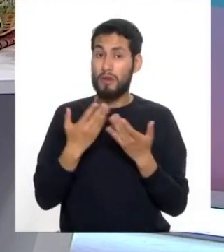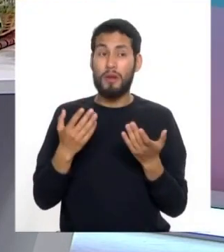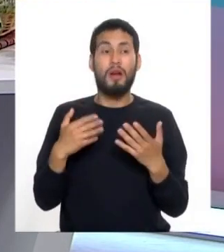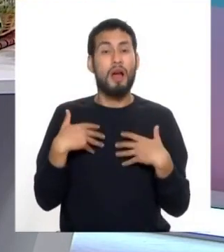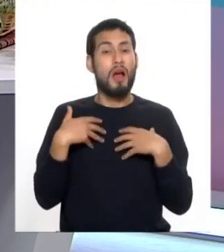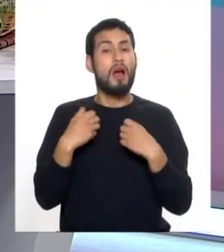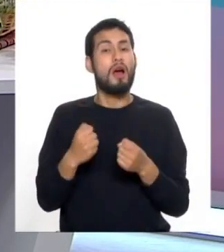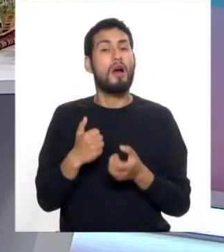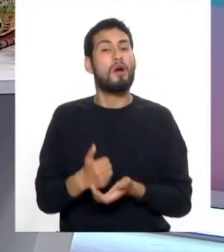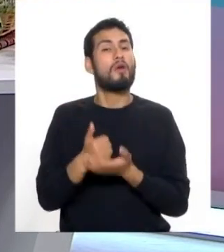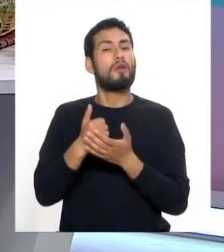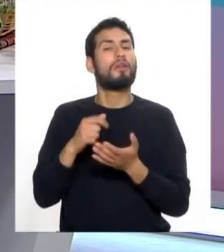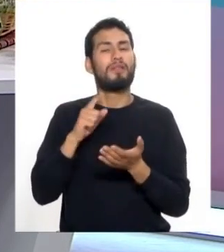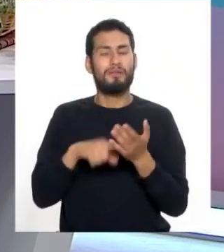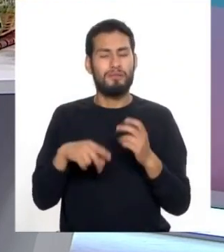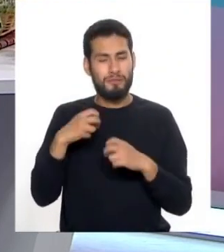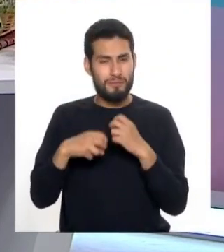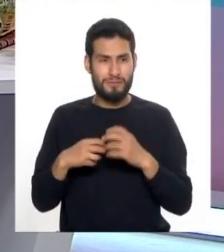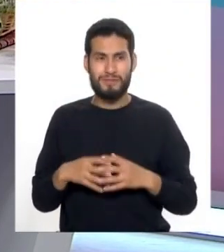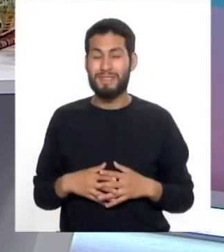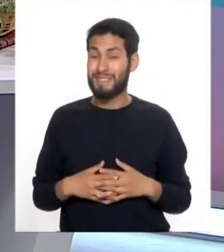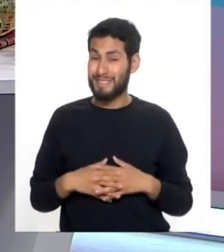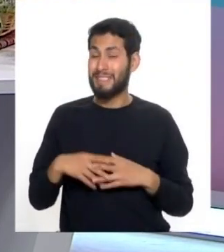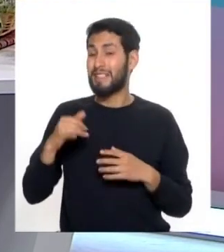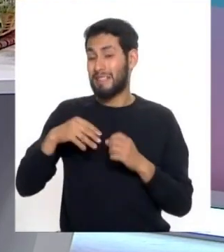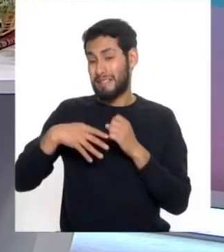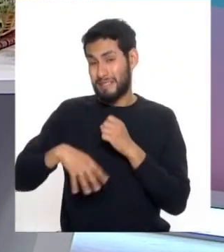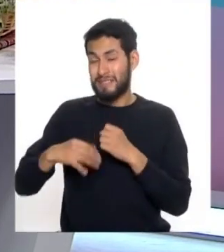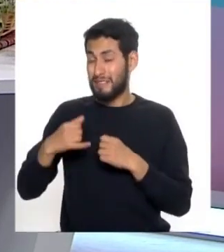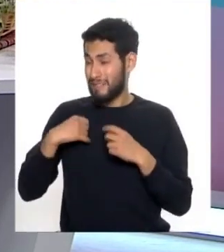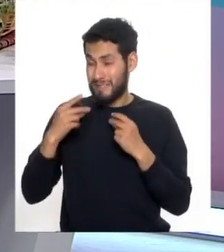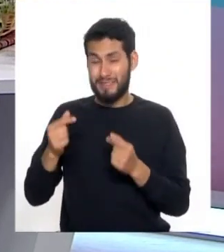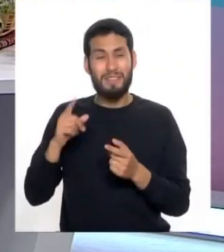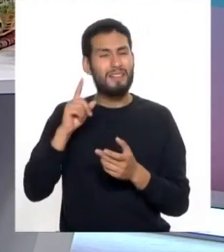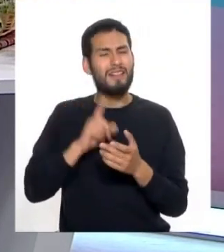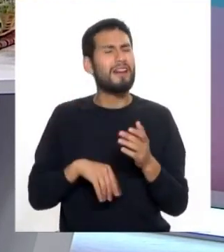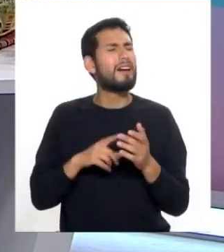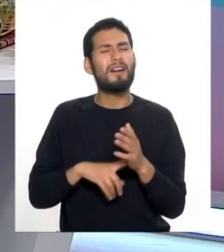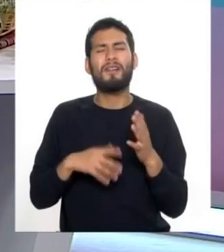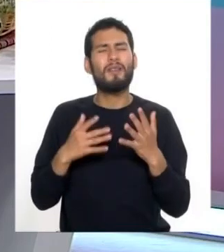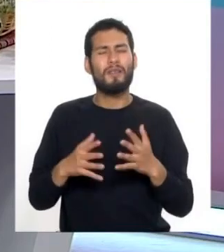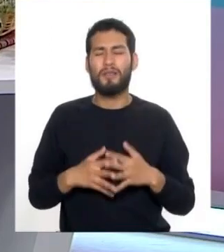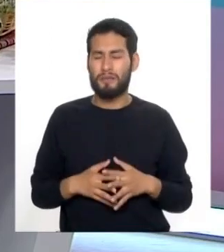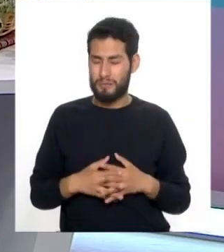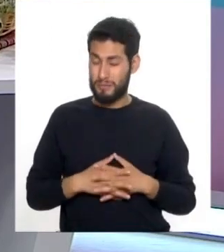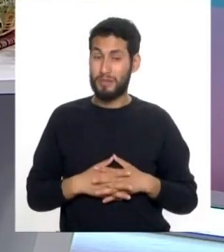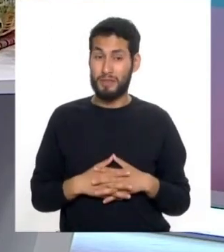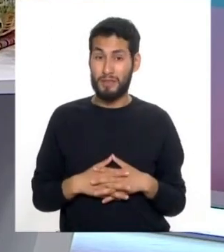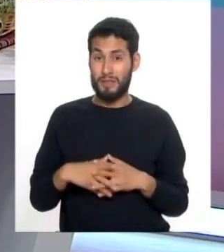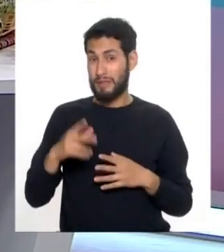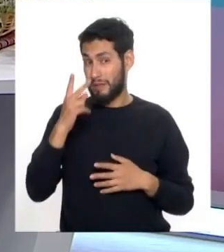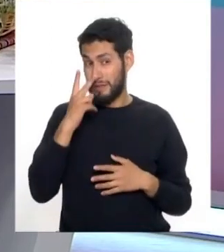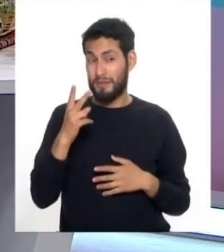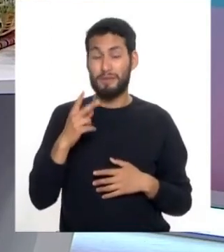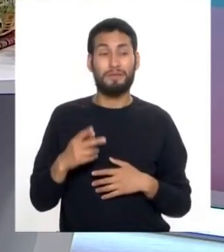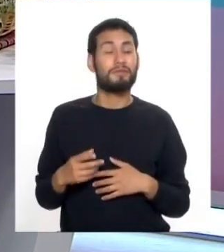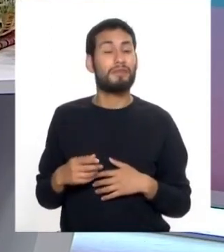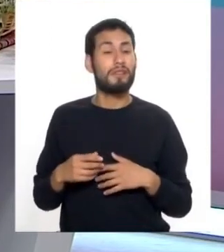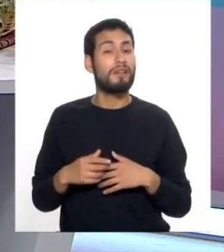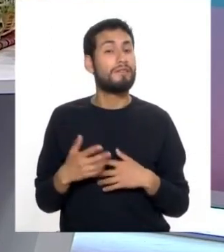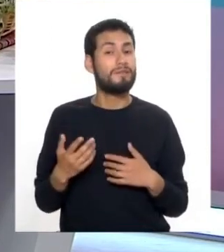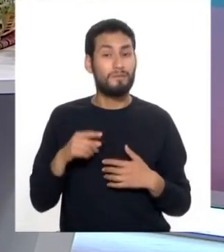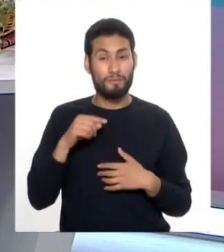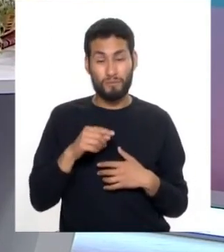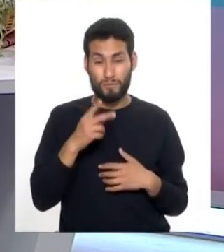ayudarnos a superar este problema. Así que arrancamos queridos amigos ¿qué tenemos en nuestra mesa? Vamos a empezar por la izquierda